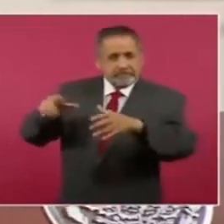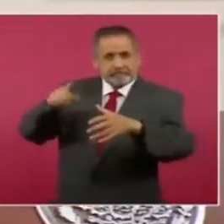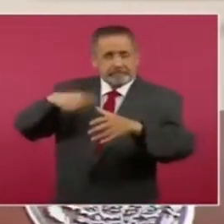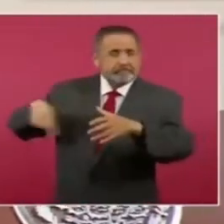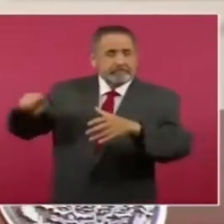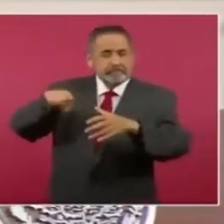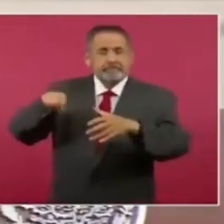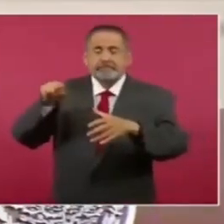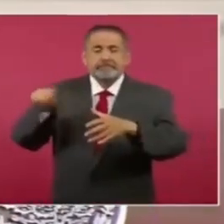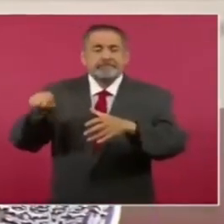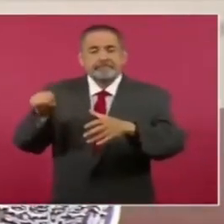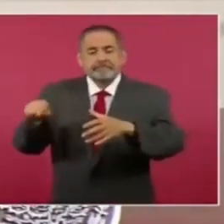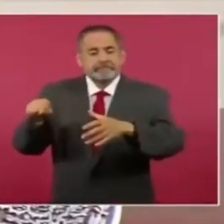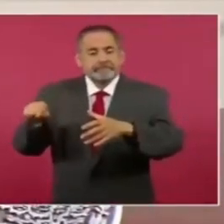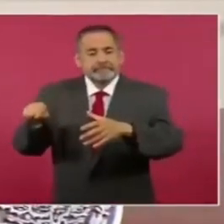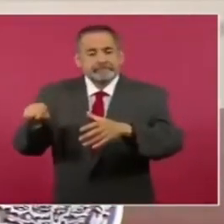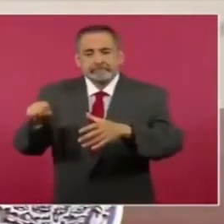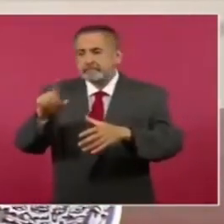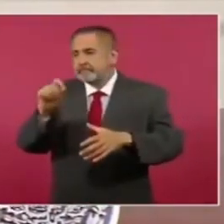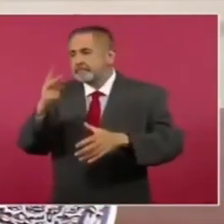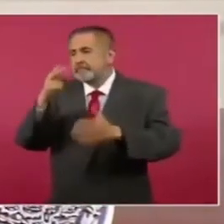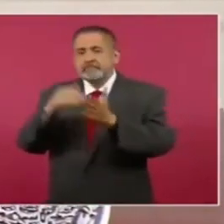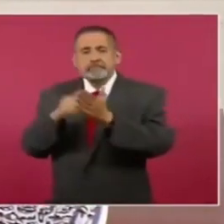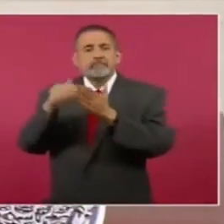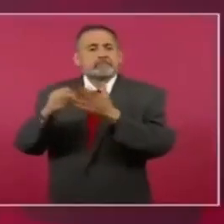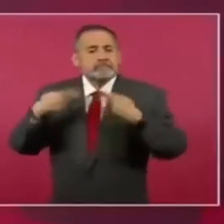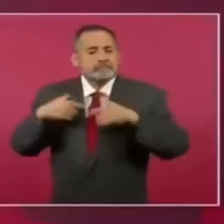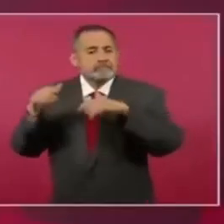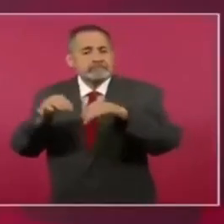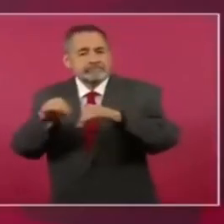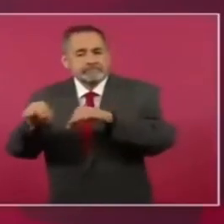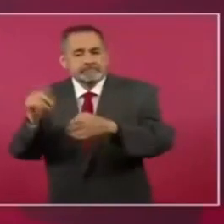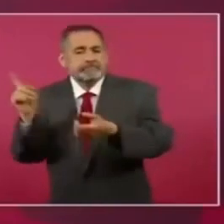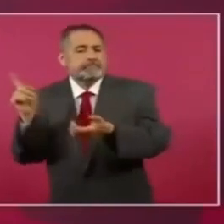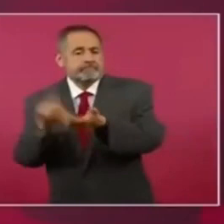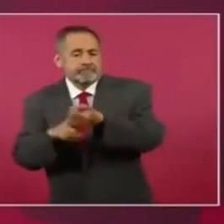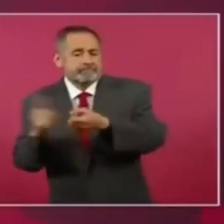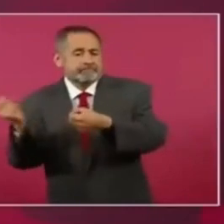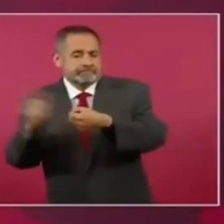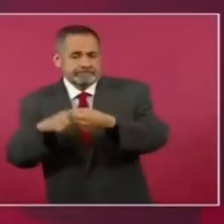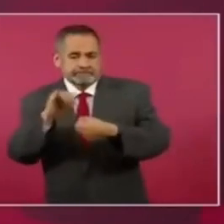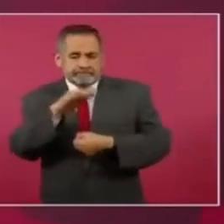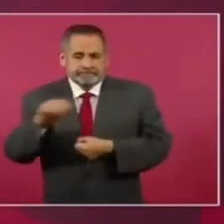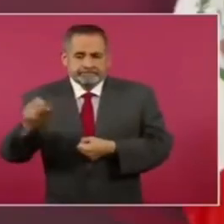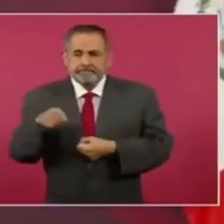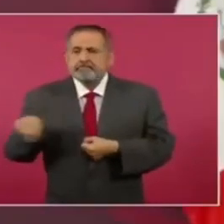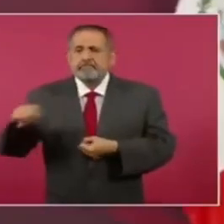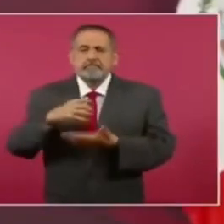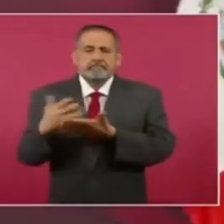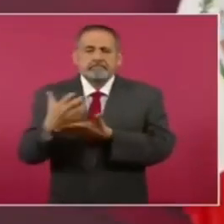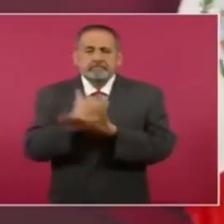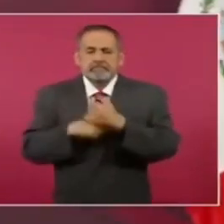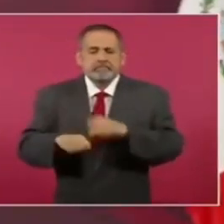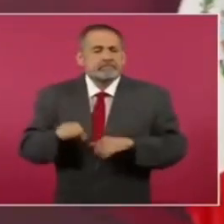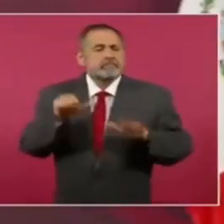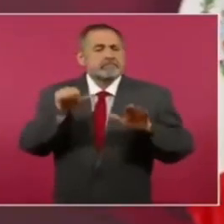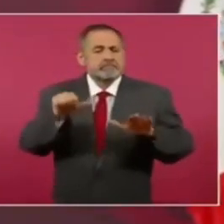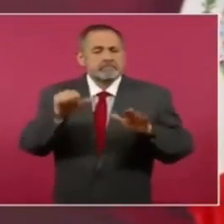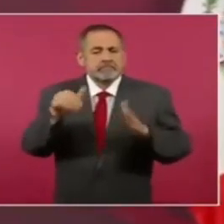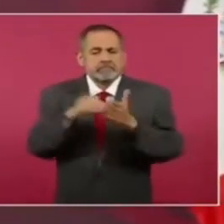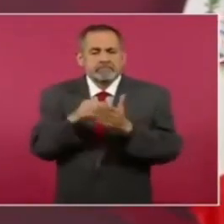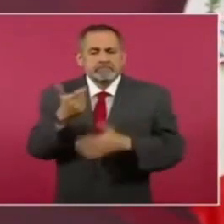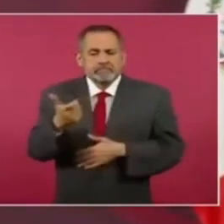casi 22 millones de trabajadores inscritos al Seguro Social, ganan en promedio 16 mil pesos